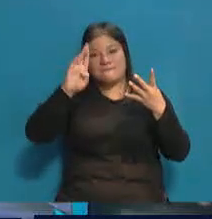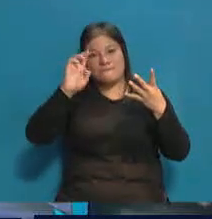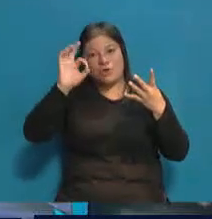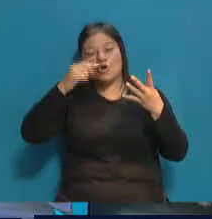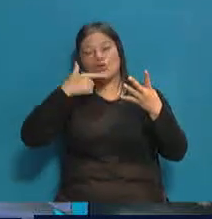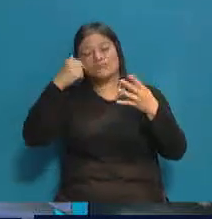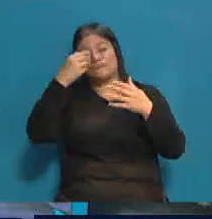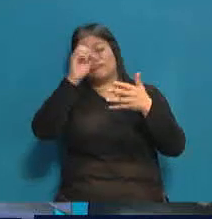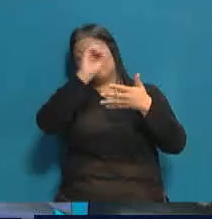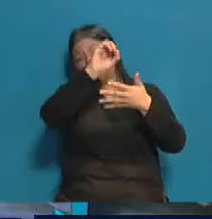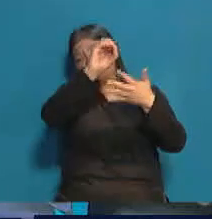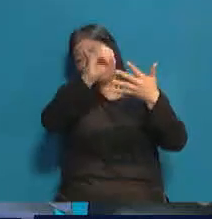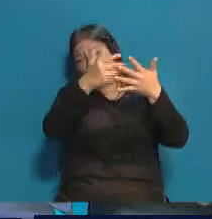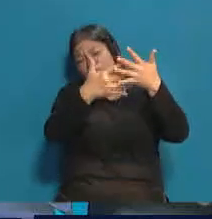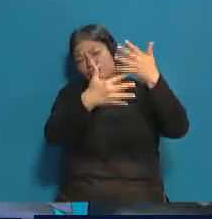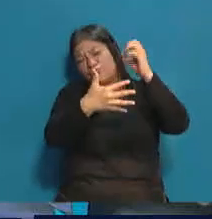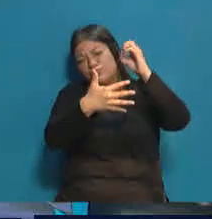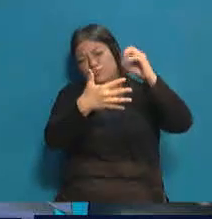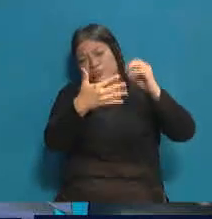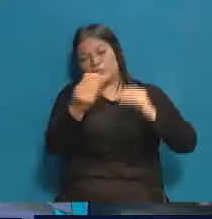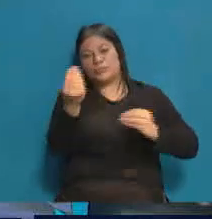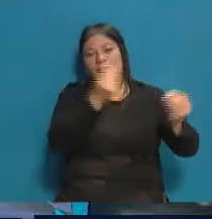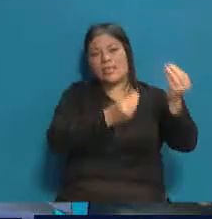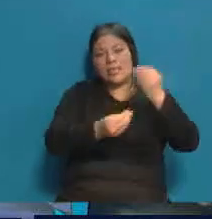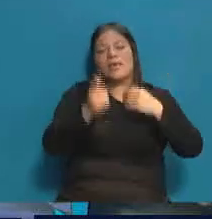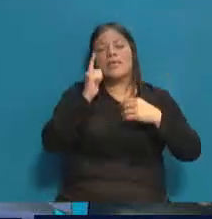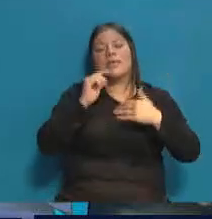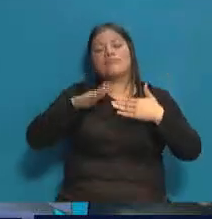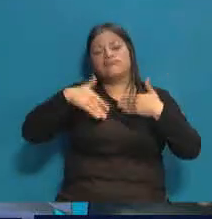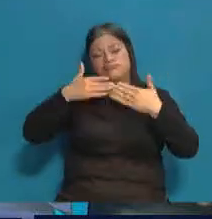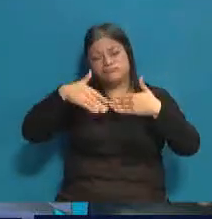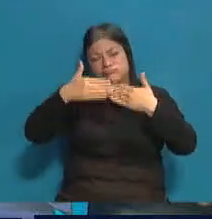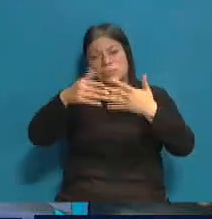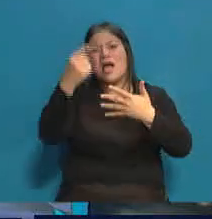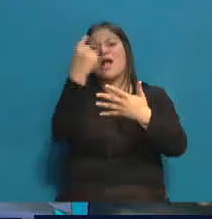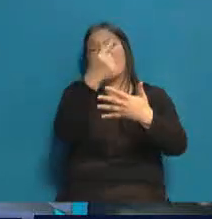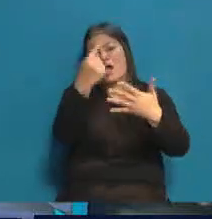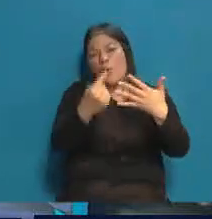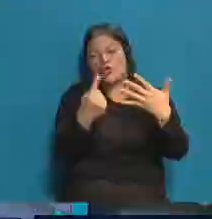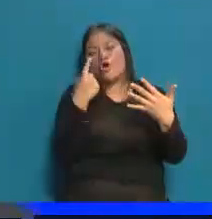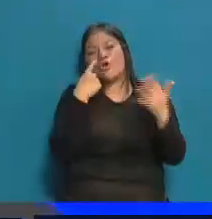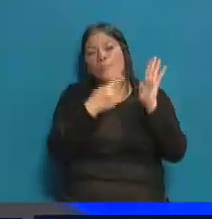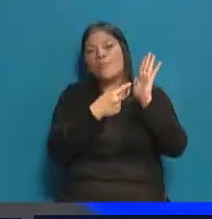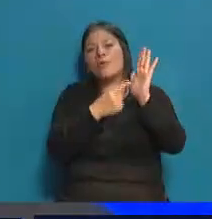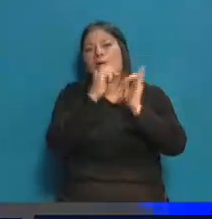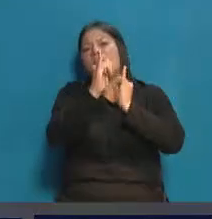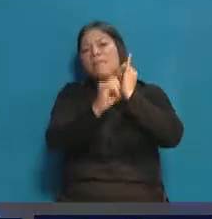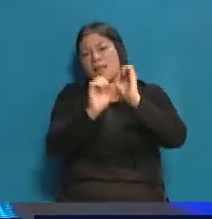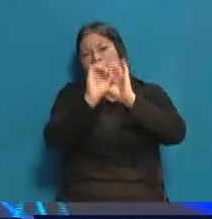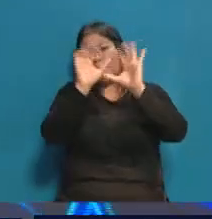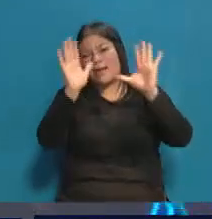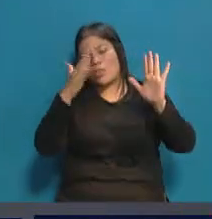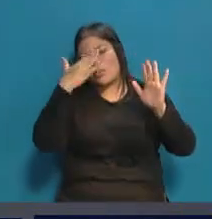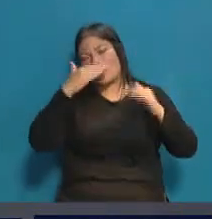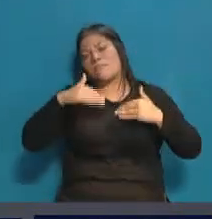suman. Después, en todo caso, a medida que vayan avanzando los días, hoy nos vamos a referir a cada uno de ellos porque hay cuestiones que tienen que ver con los nombres y